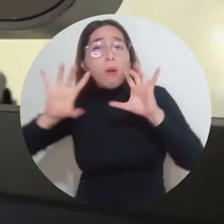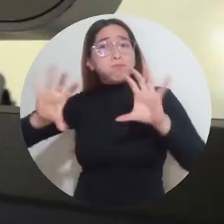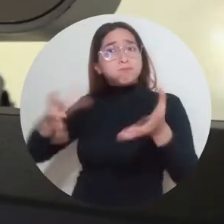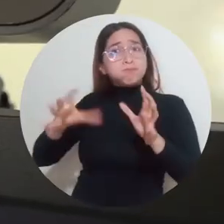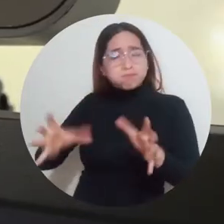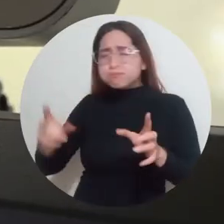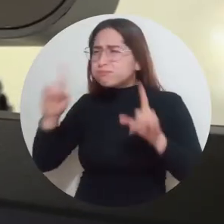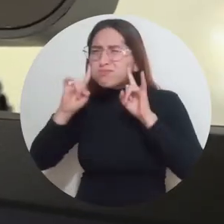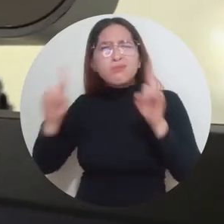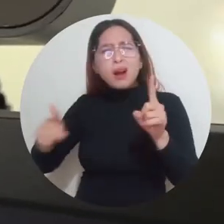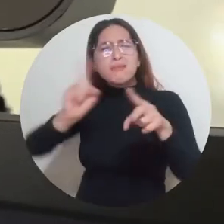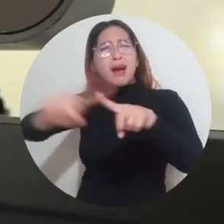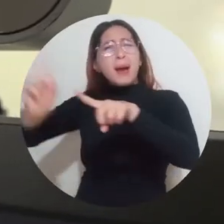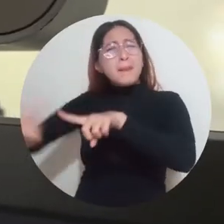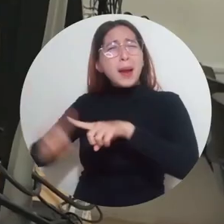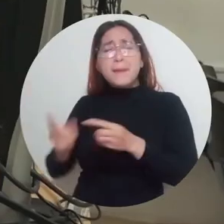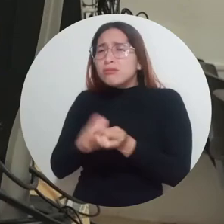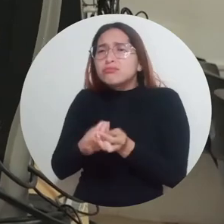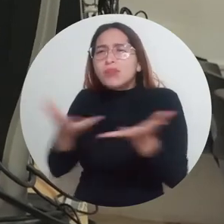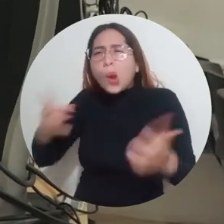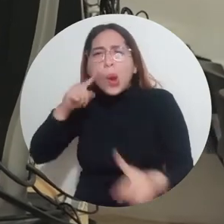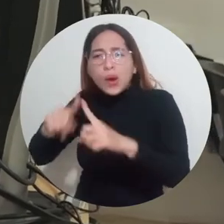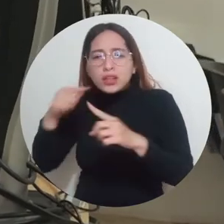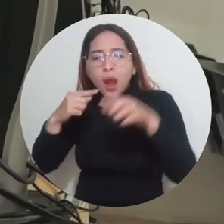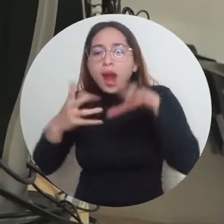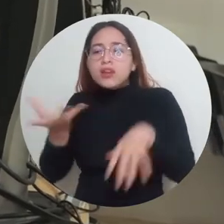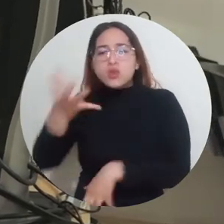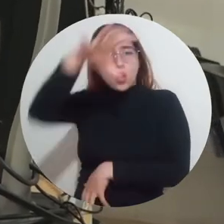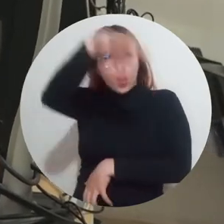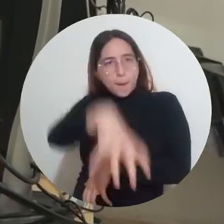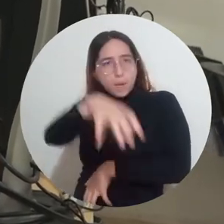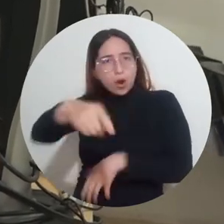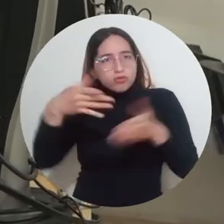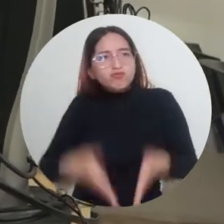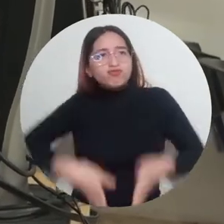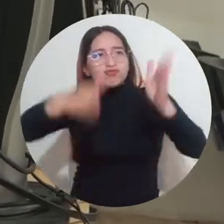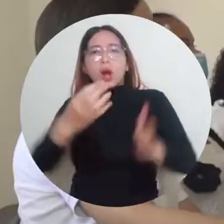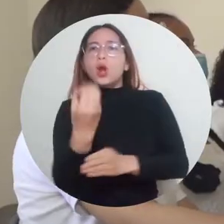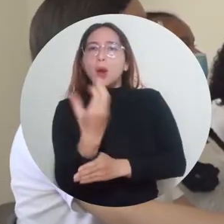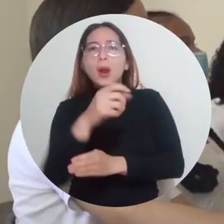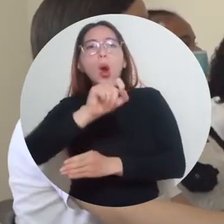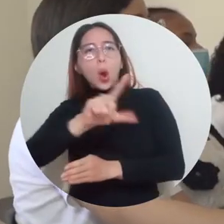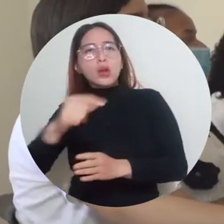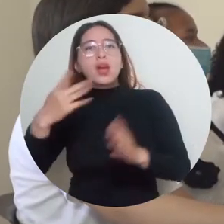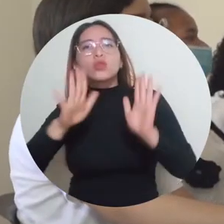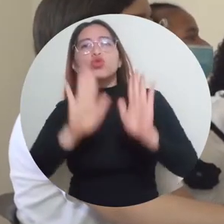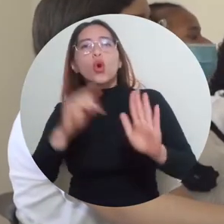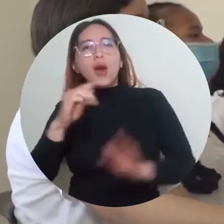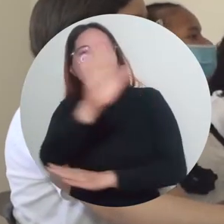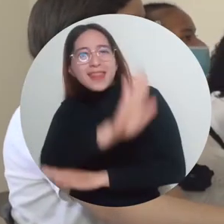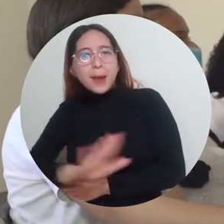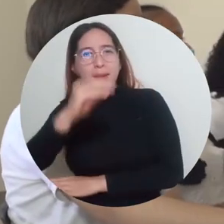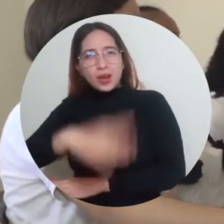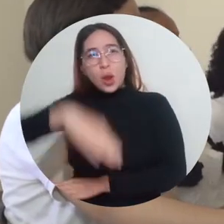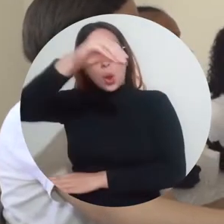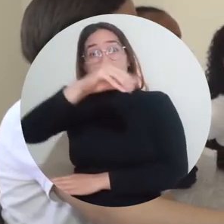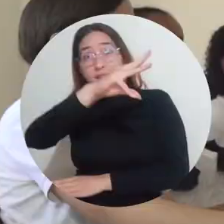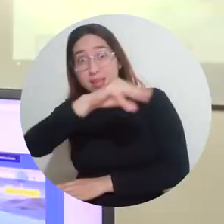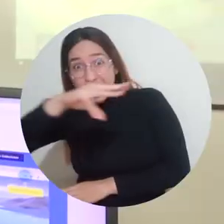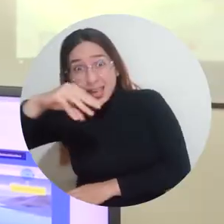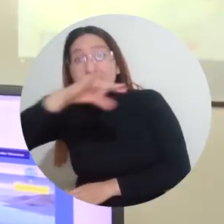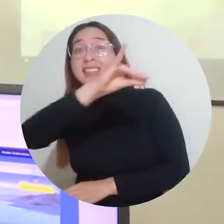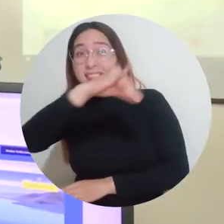parlante de sonido, para constituir la sede digital número 11 en todo el departamento del Magdalena, mediante la cual estudiantes